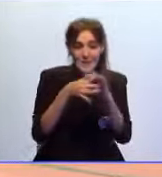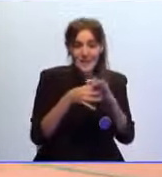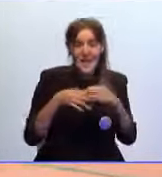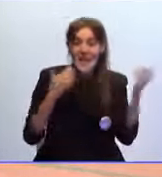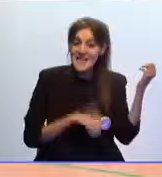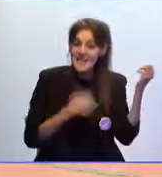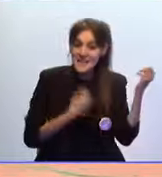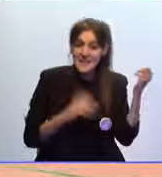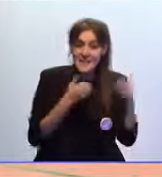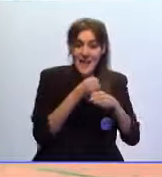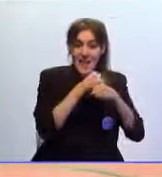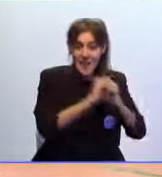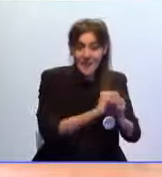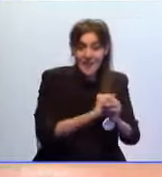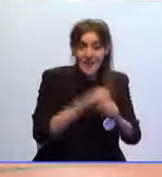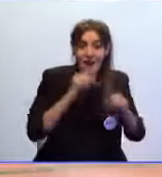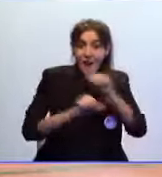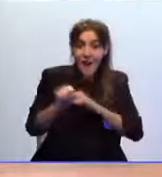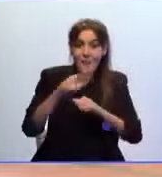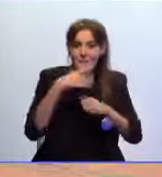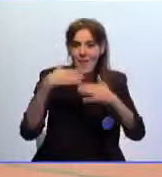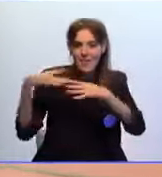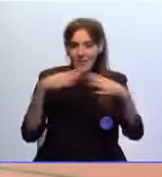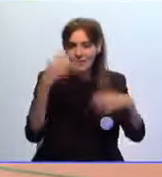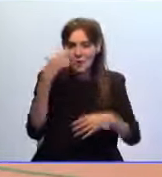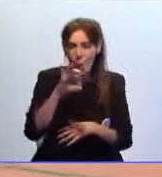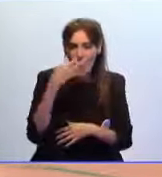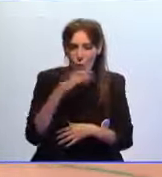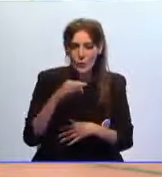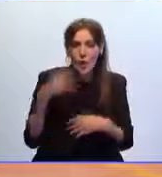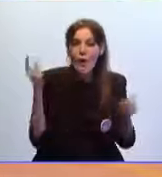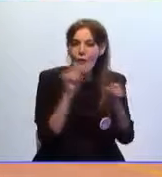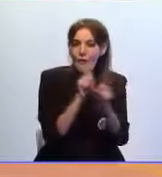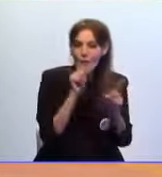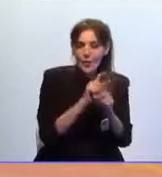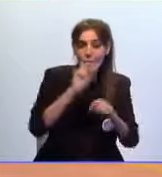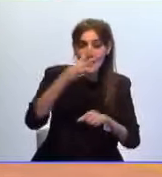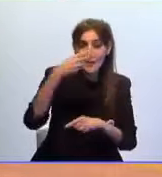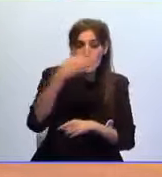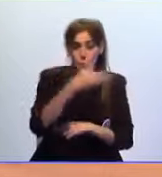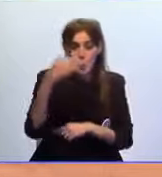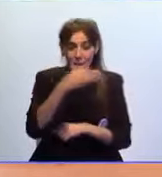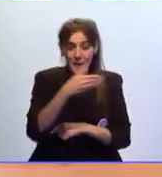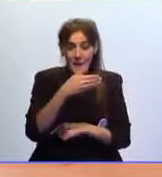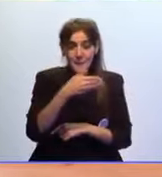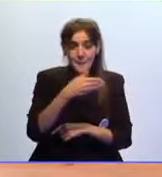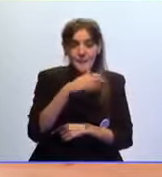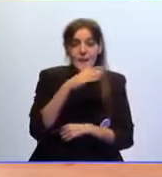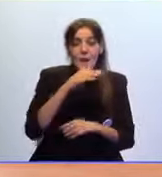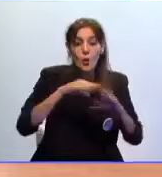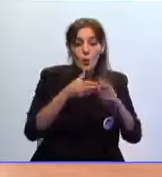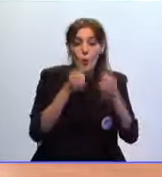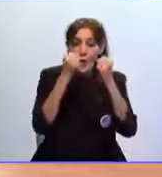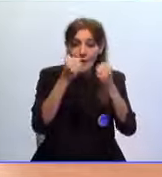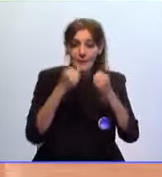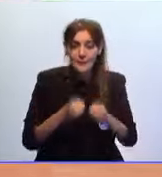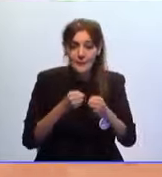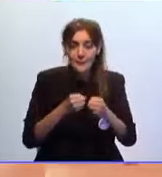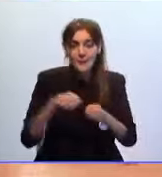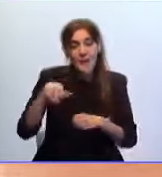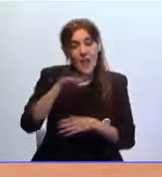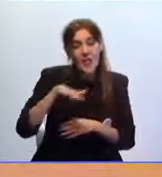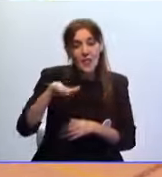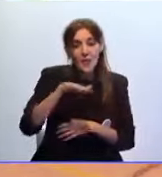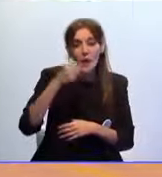sevillanas la eliminatoria a partido único que le enfrenta al equipo de segunda B del Social Energy de Alcalá de Guadaira